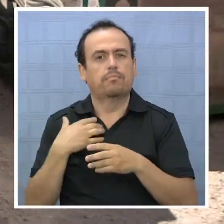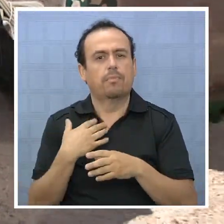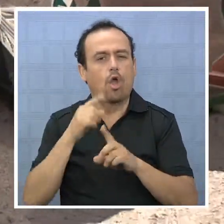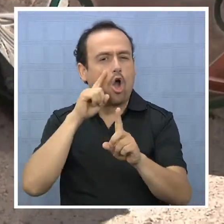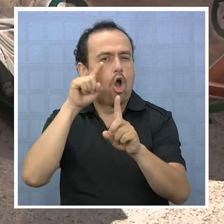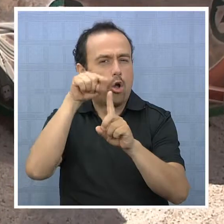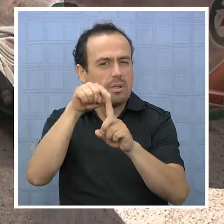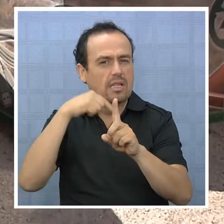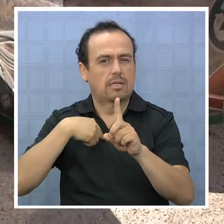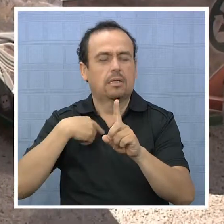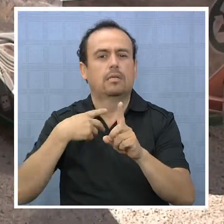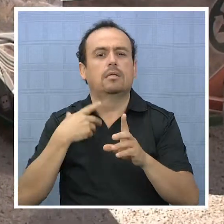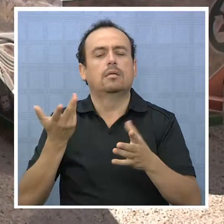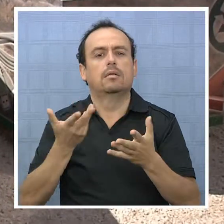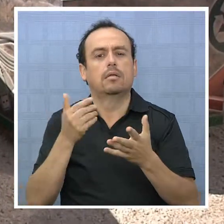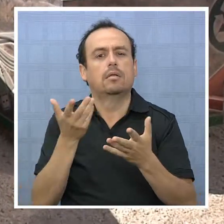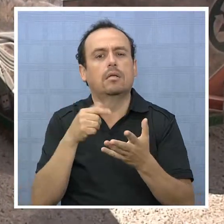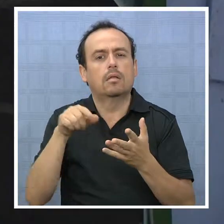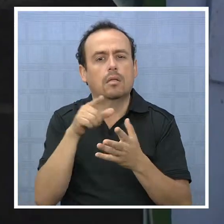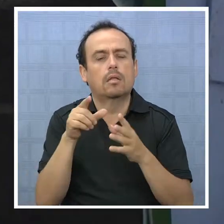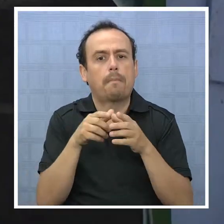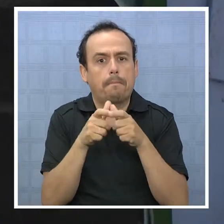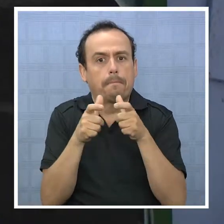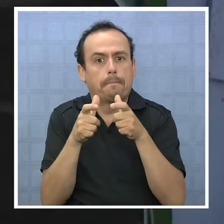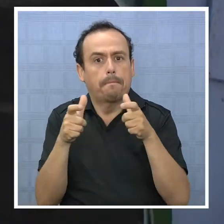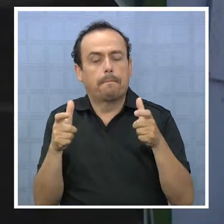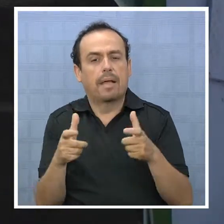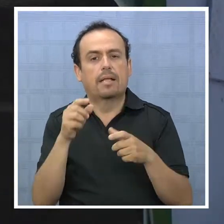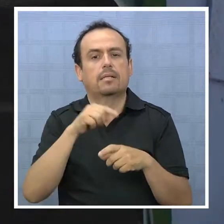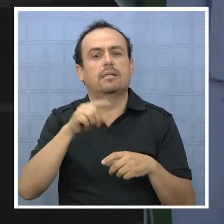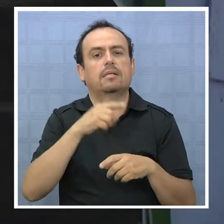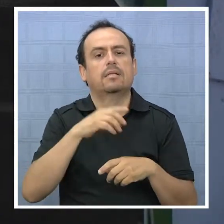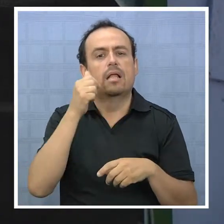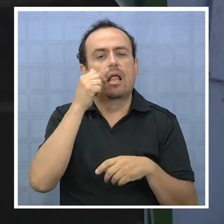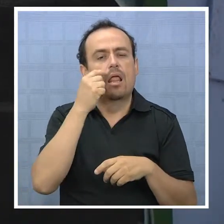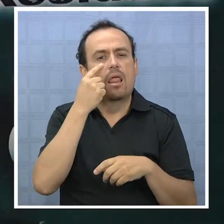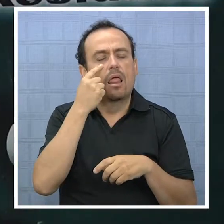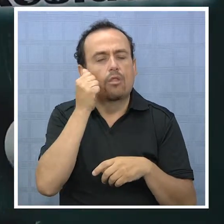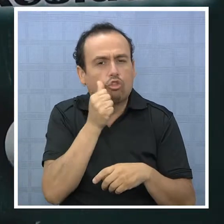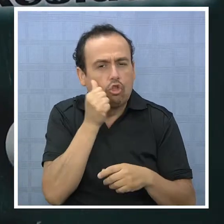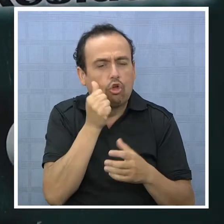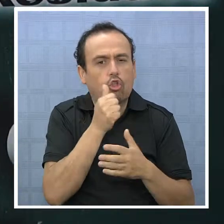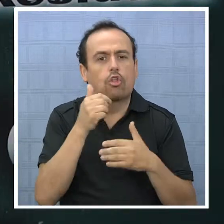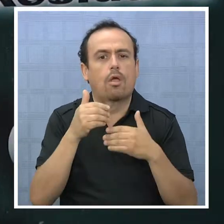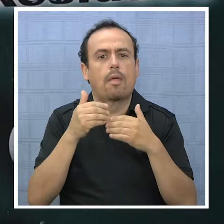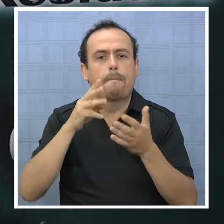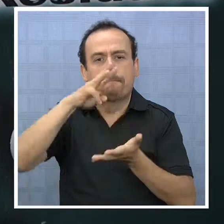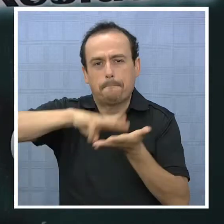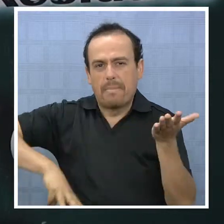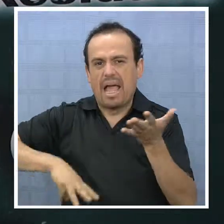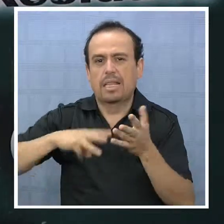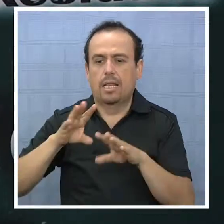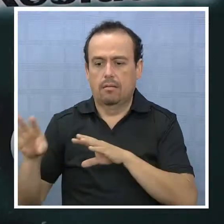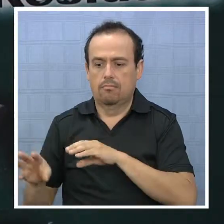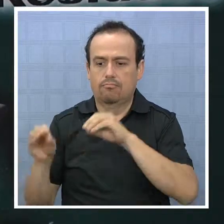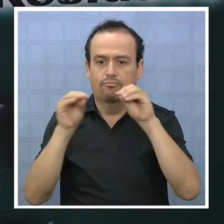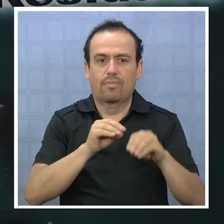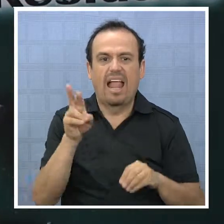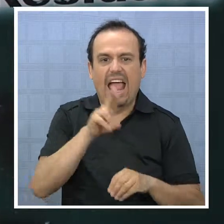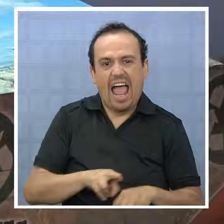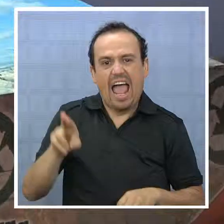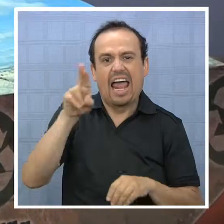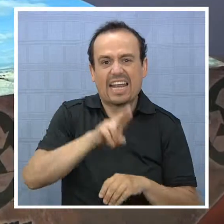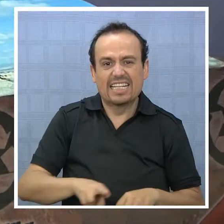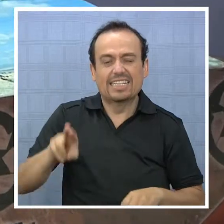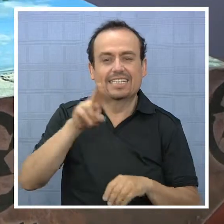tiempo, dentro de nuestras metas como gerencia, tenemos el aumentar día a día la cantidad de materiales que van al